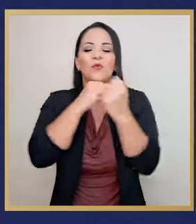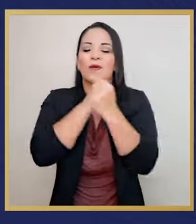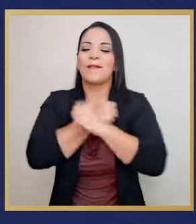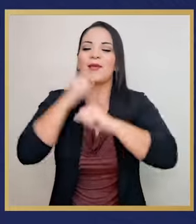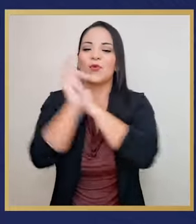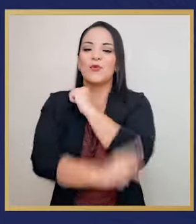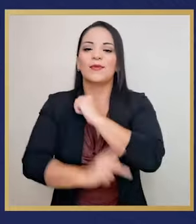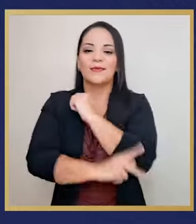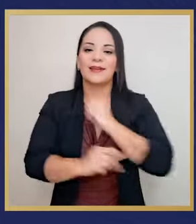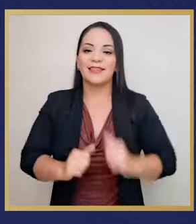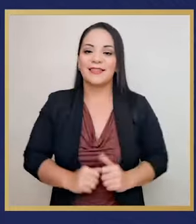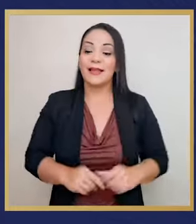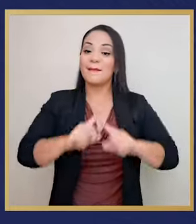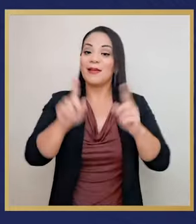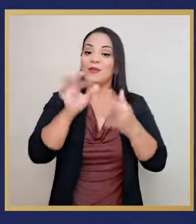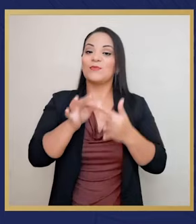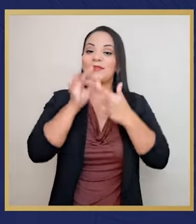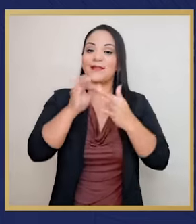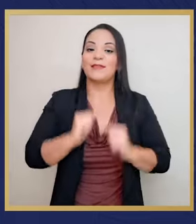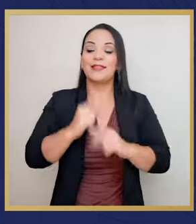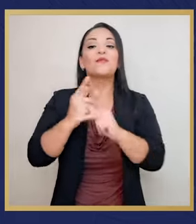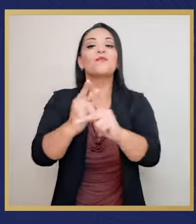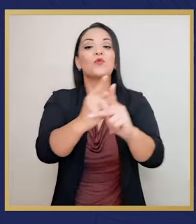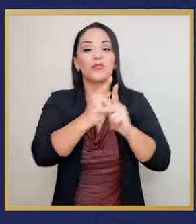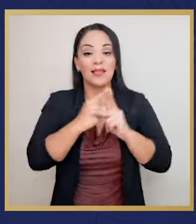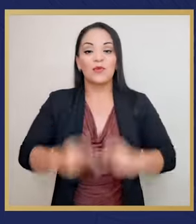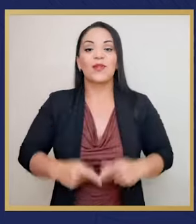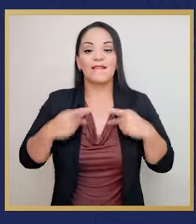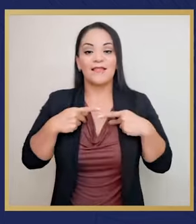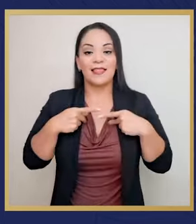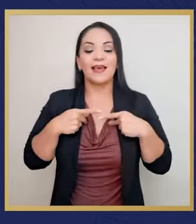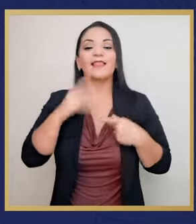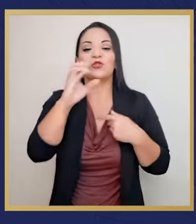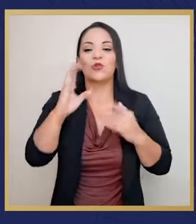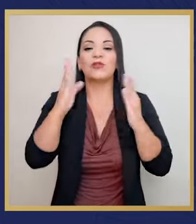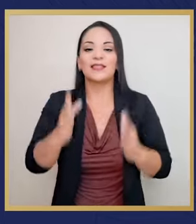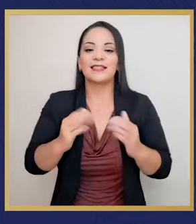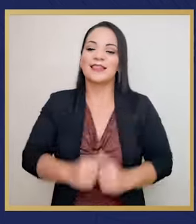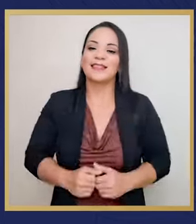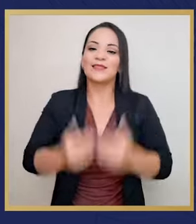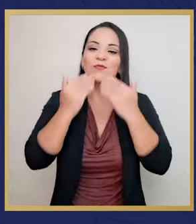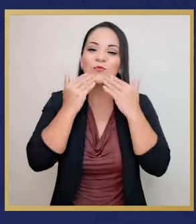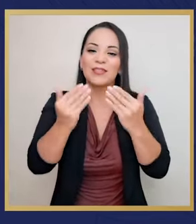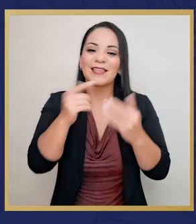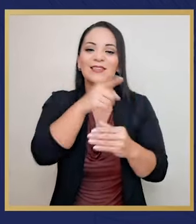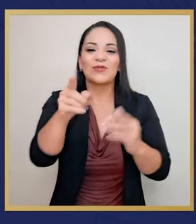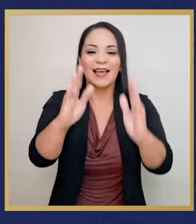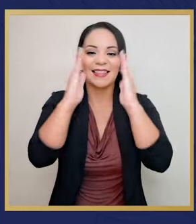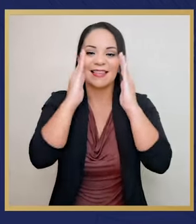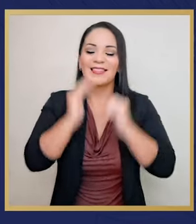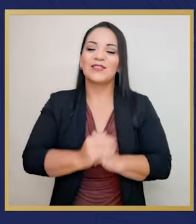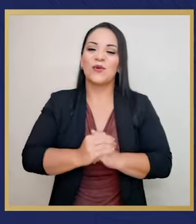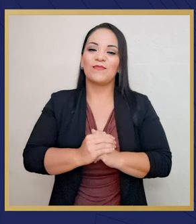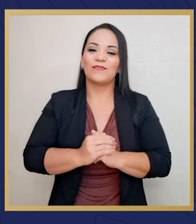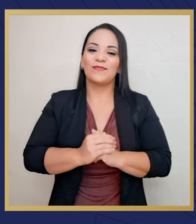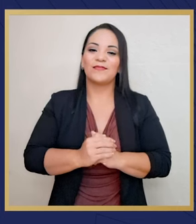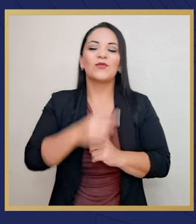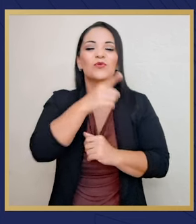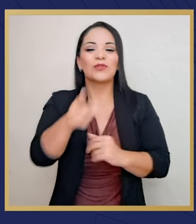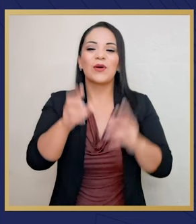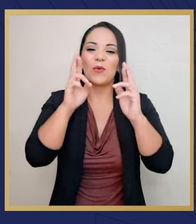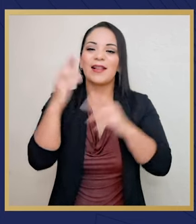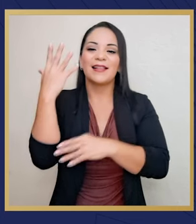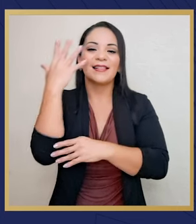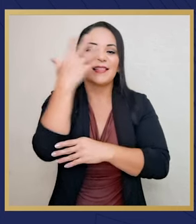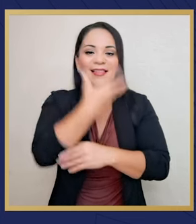toda nuestra amada patria, pero sobre todo protegiendo la vida de los costarricenses. Muchas gracias por su atención y que